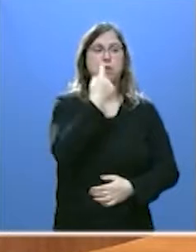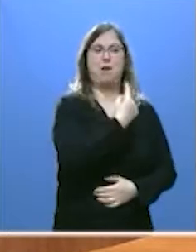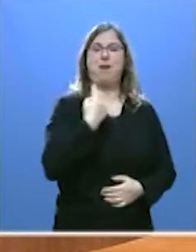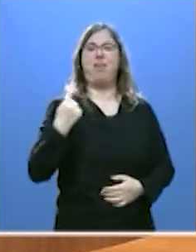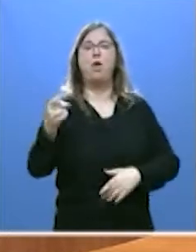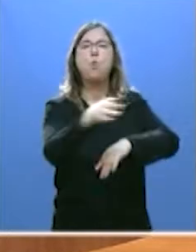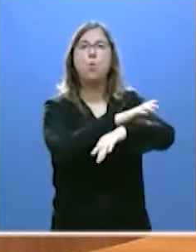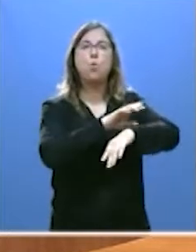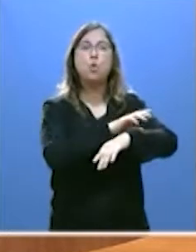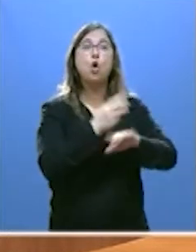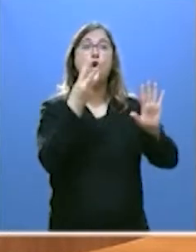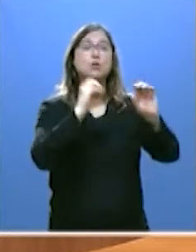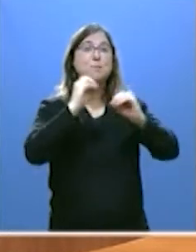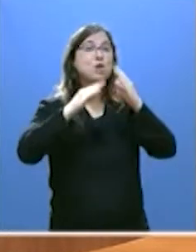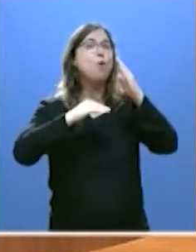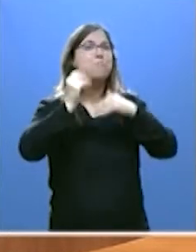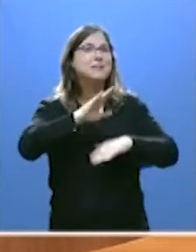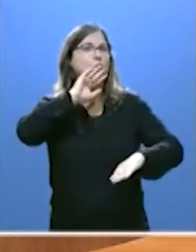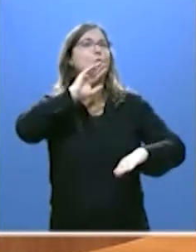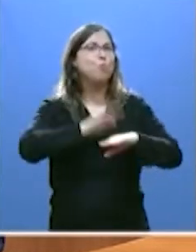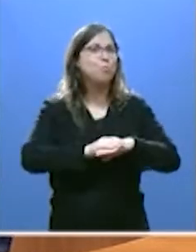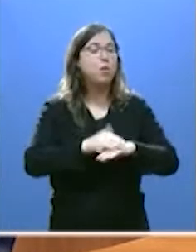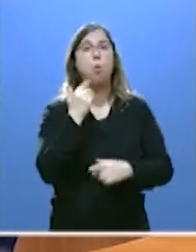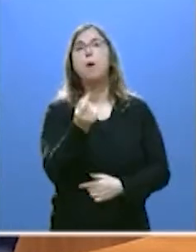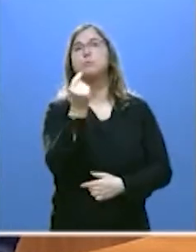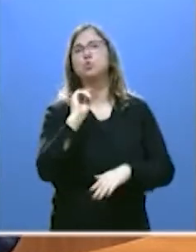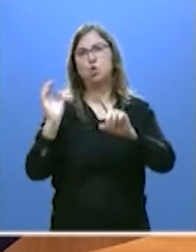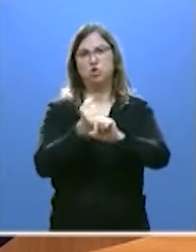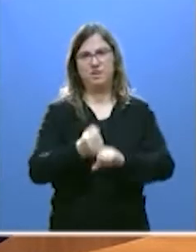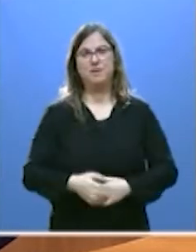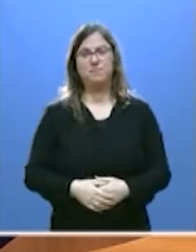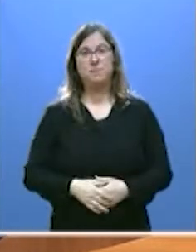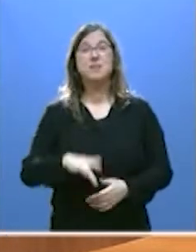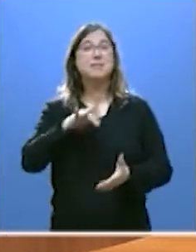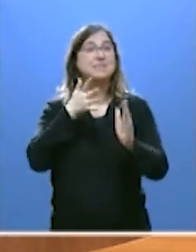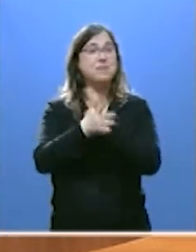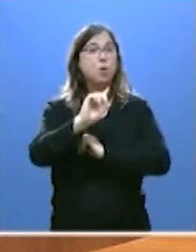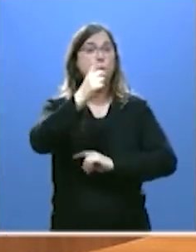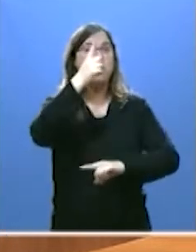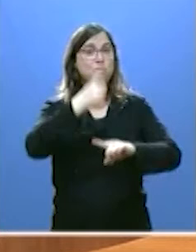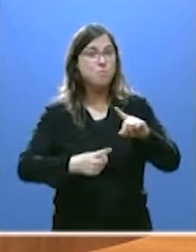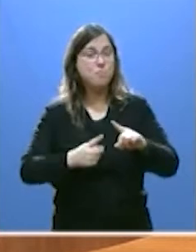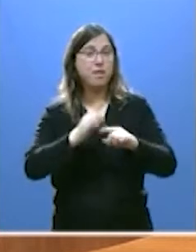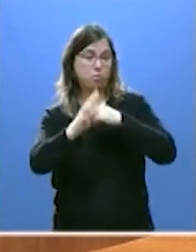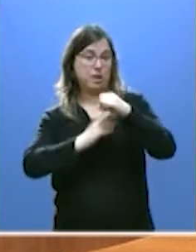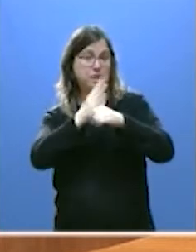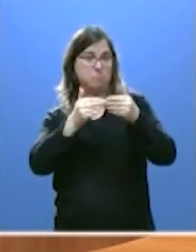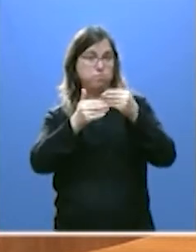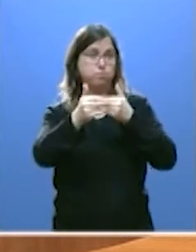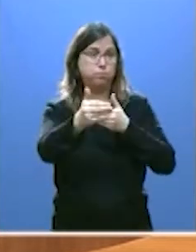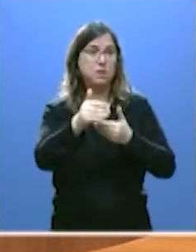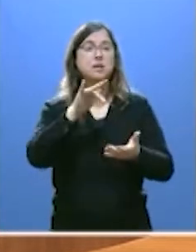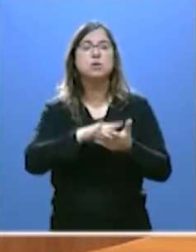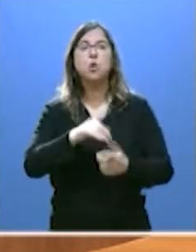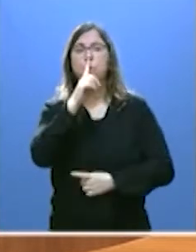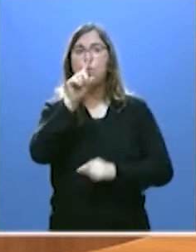consejeros están cumplidos o en vías de cumplimiento. En poco más de un año y medio de legislatura y con